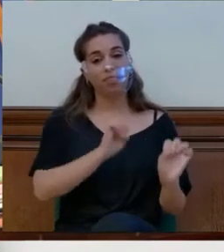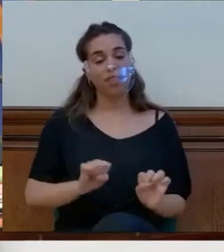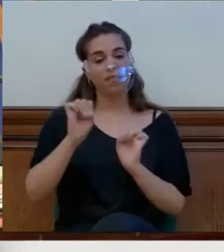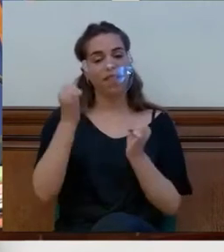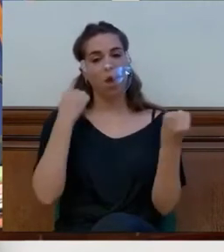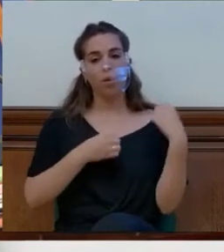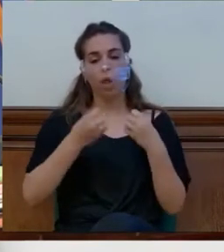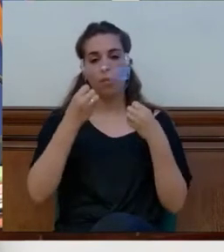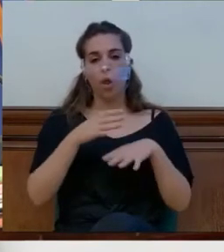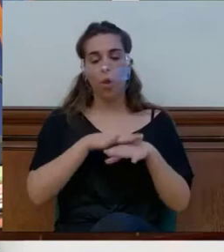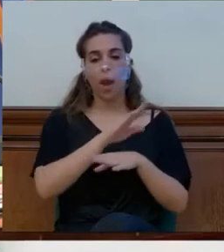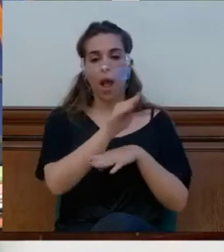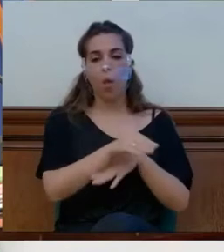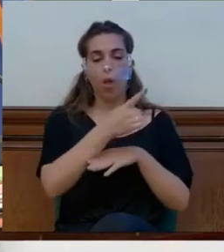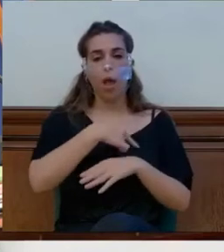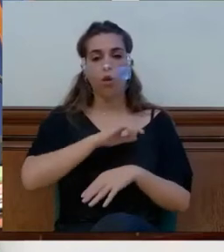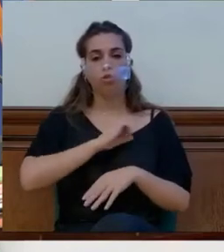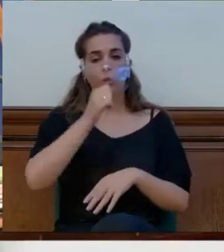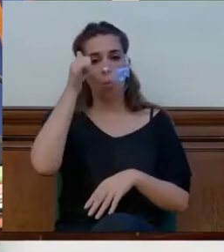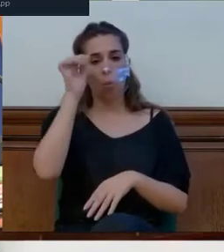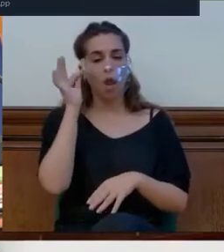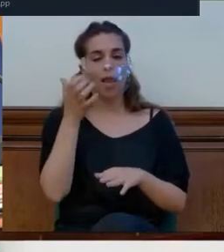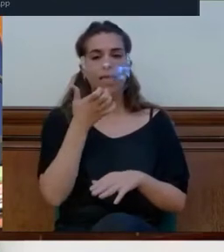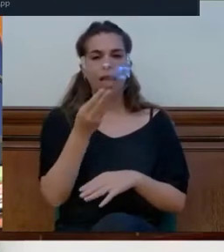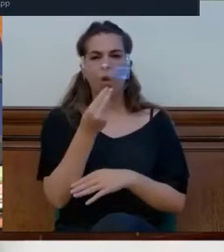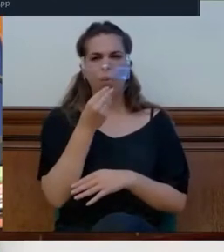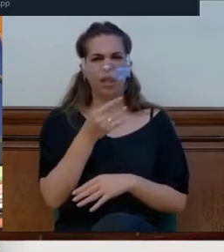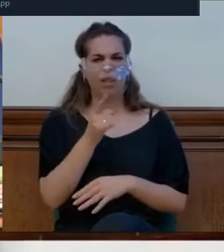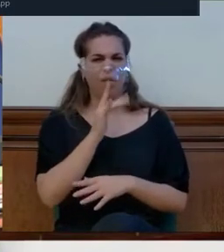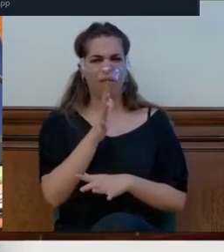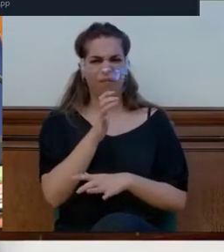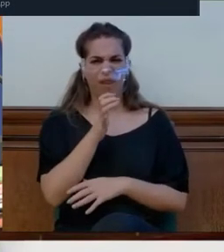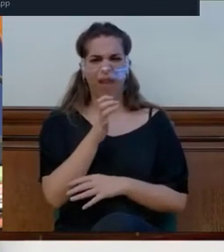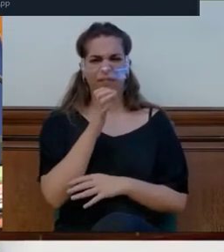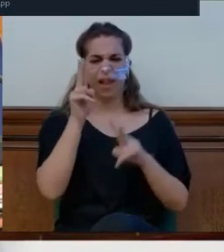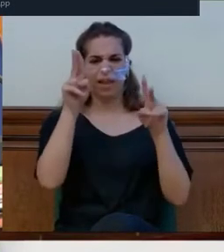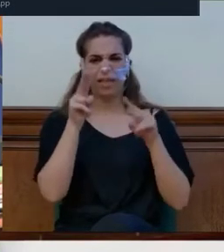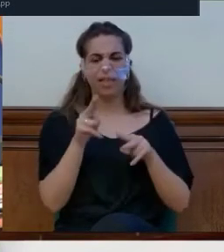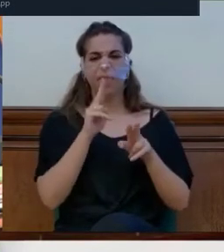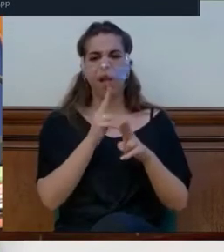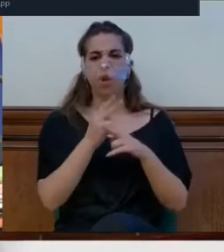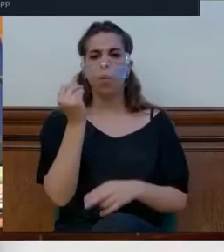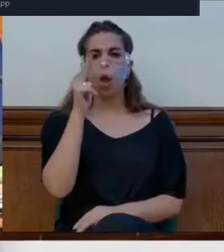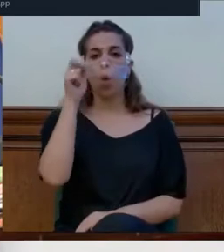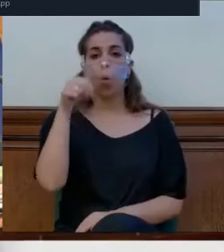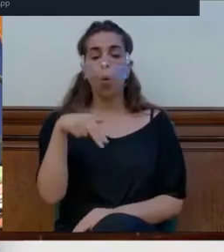tenido mal comiendo durante meses en la residencia Juan XXIII es de pena.